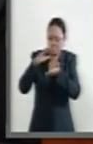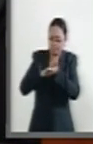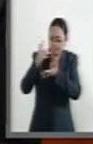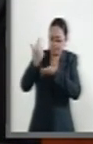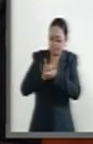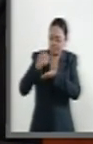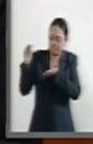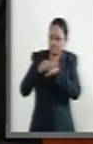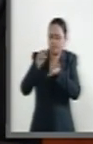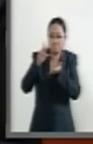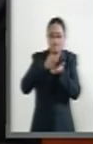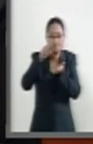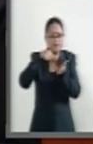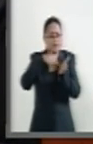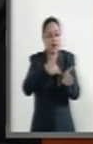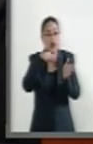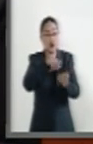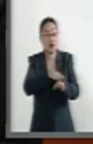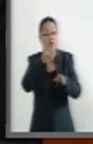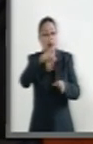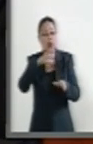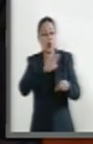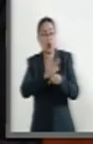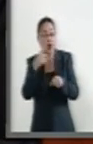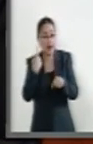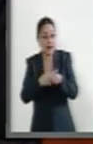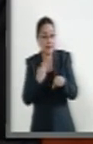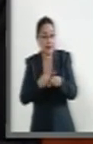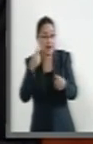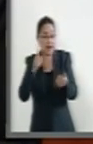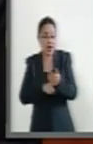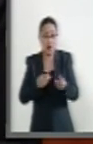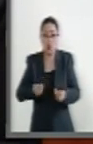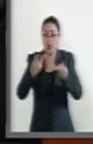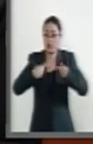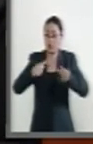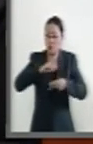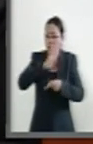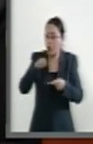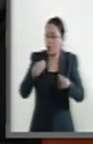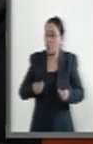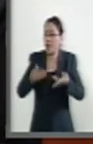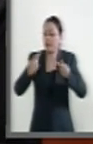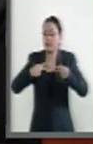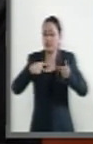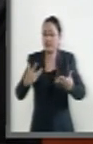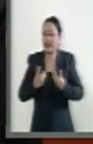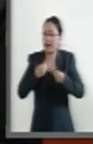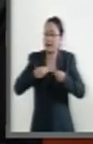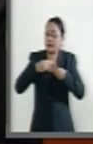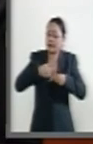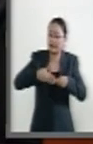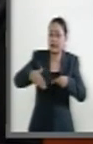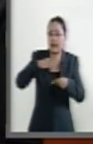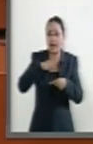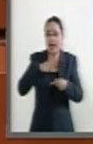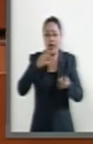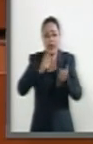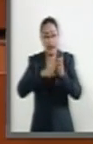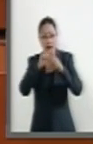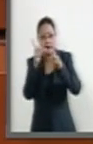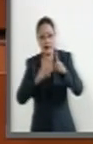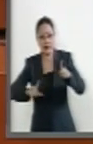sistemático de los indicadores de mortalidad y morbilidad en diferentes momentos del país.